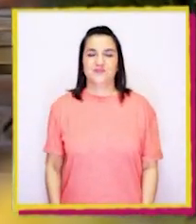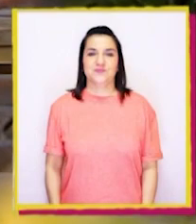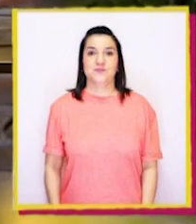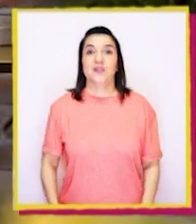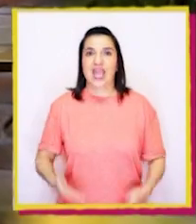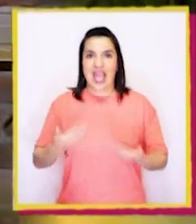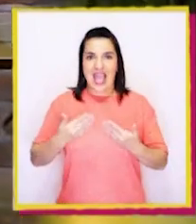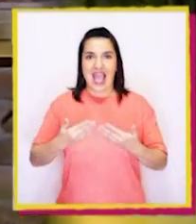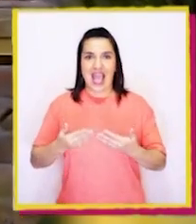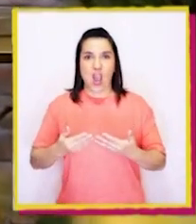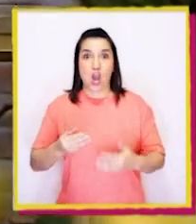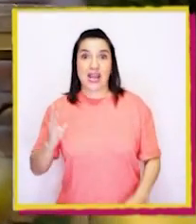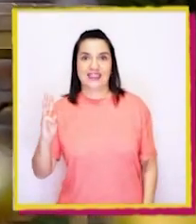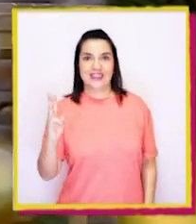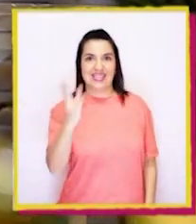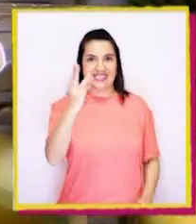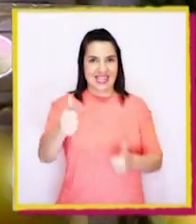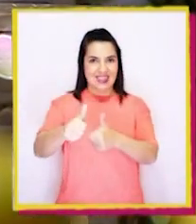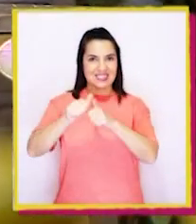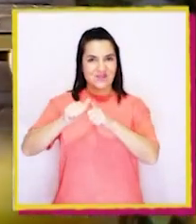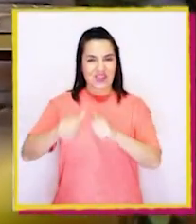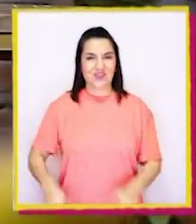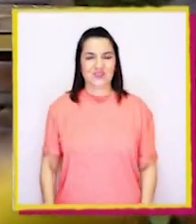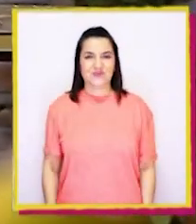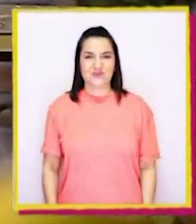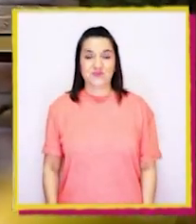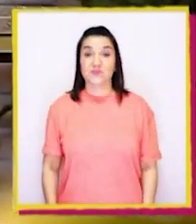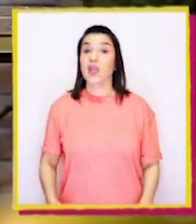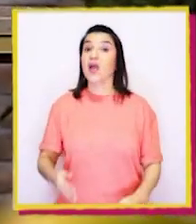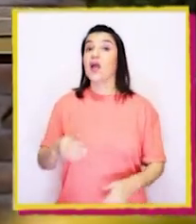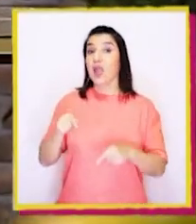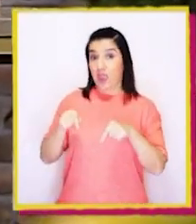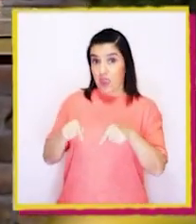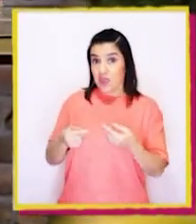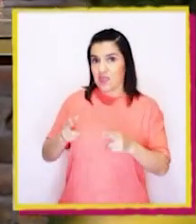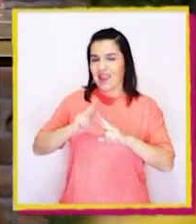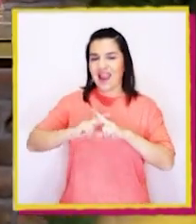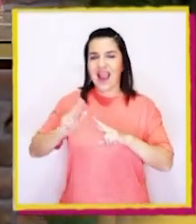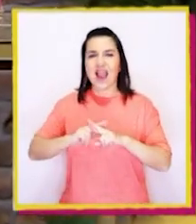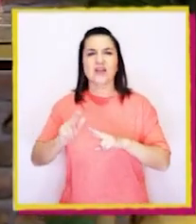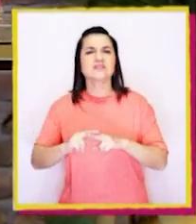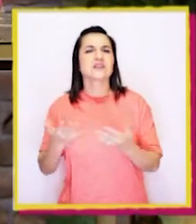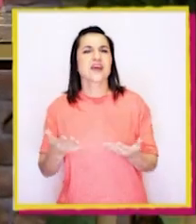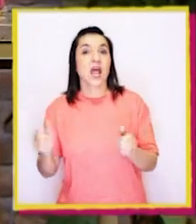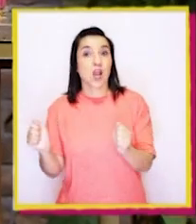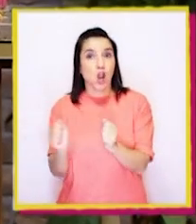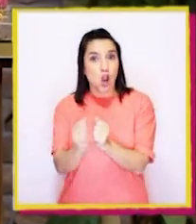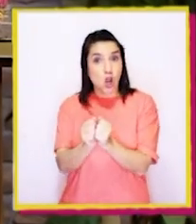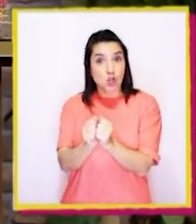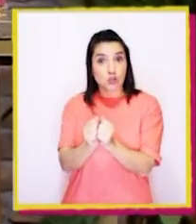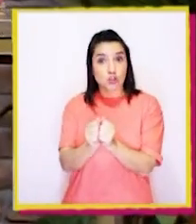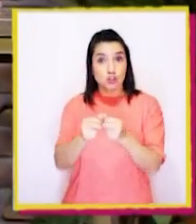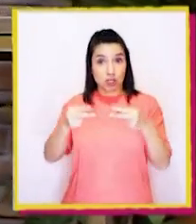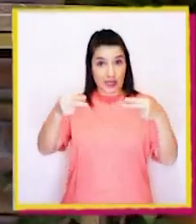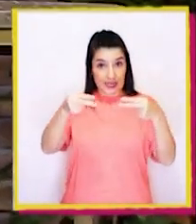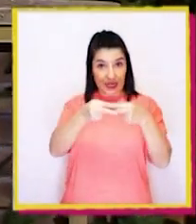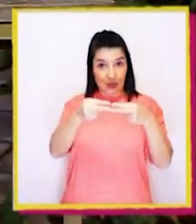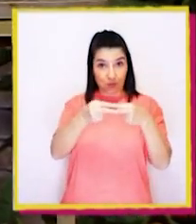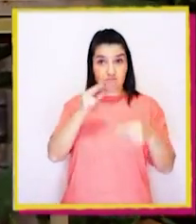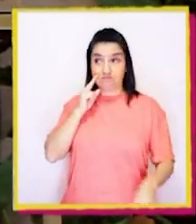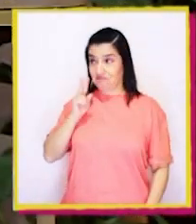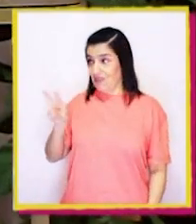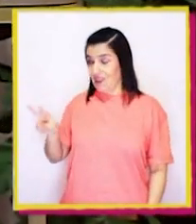Se viene el tercer desafío. Y este lo vamos a realizar con clips. Sí,